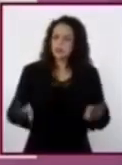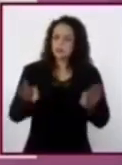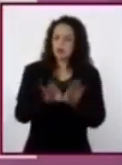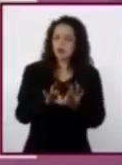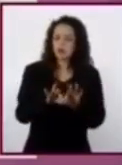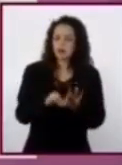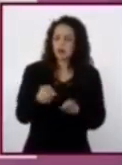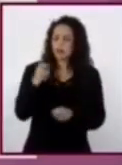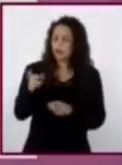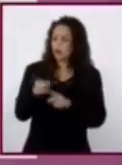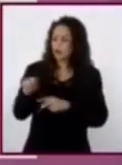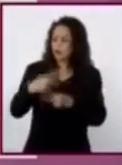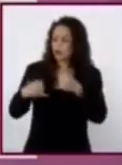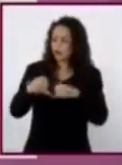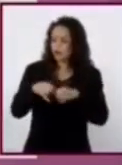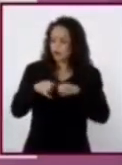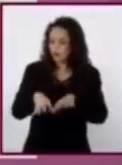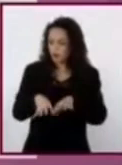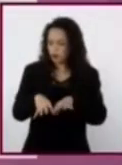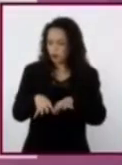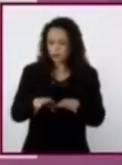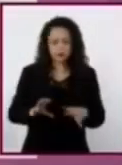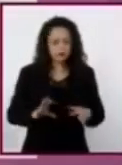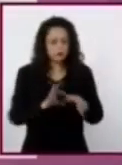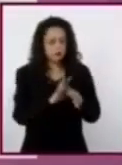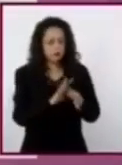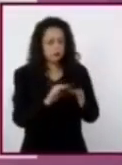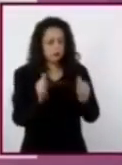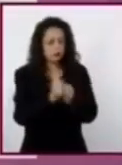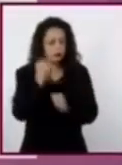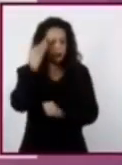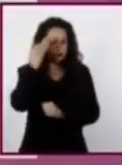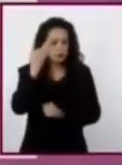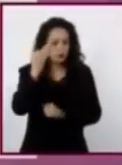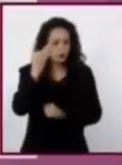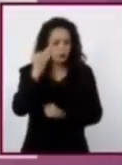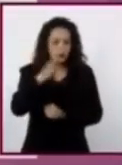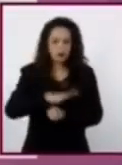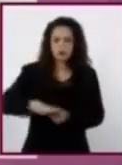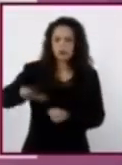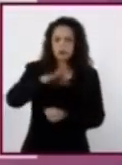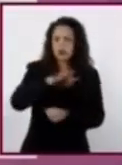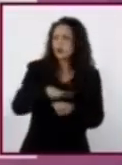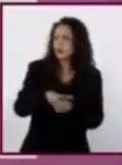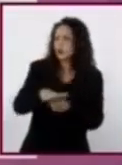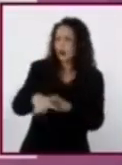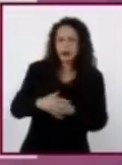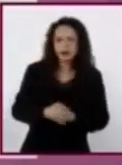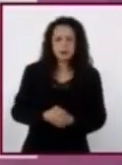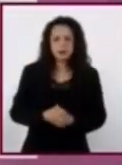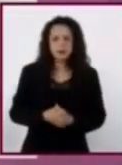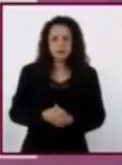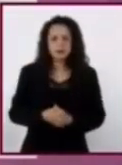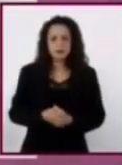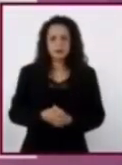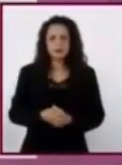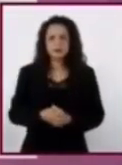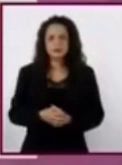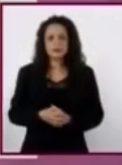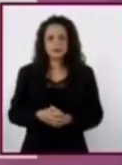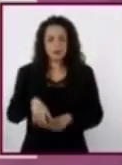fuentes y su relación con el tiempo y el espacio? ¿Por qué puede haber